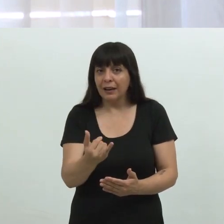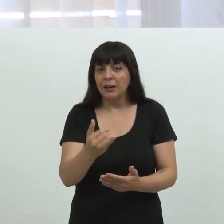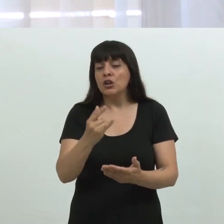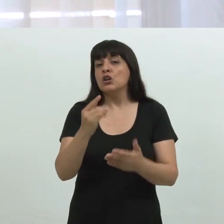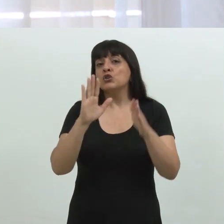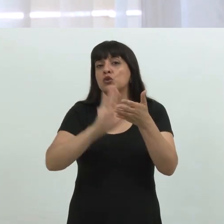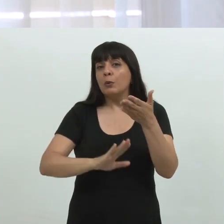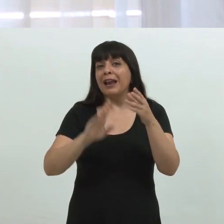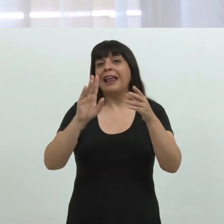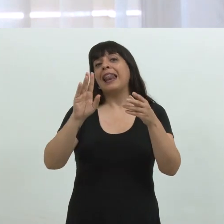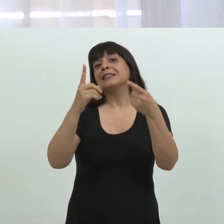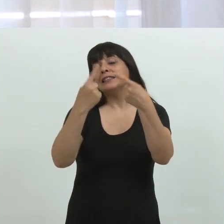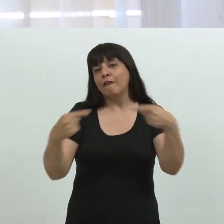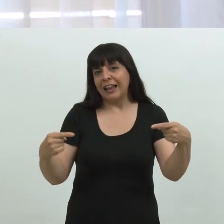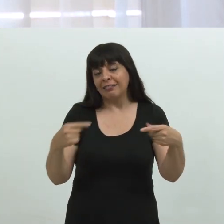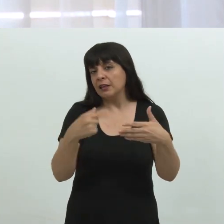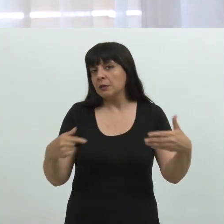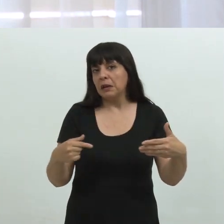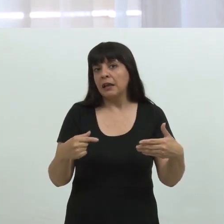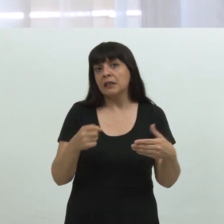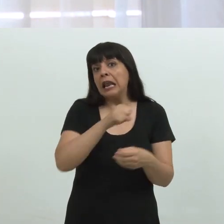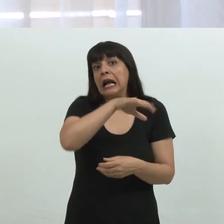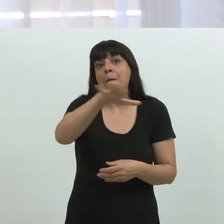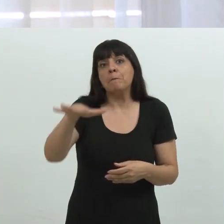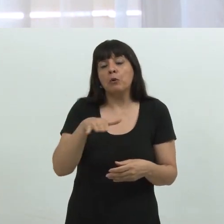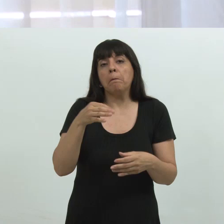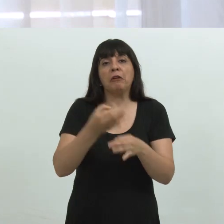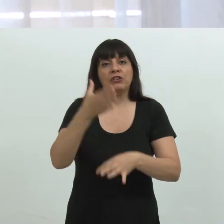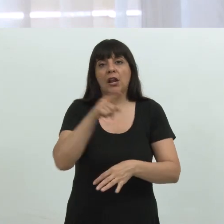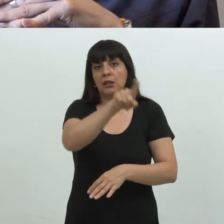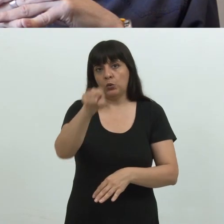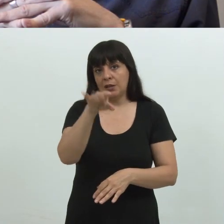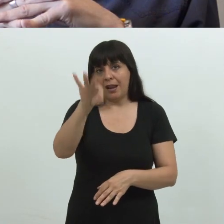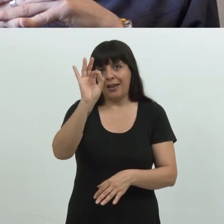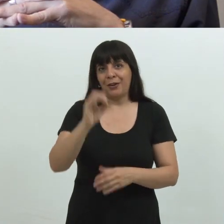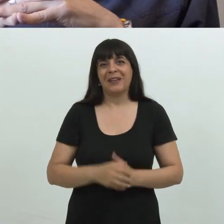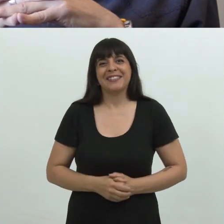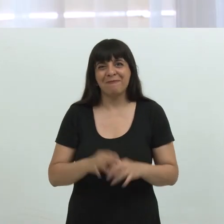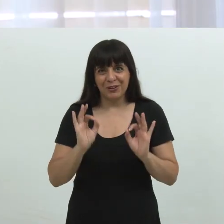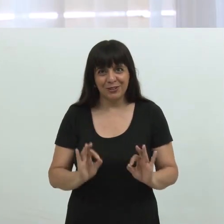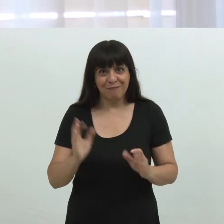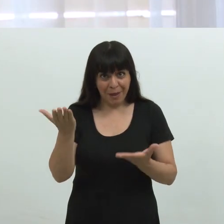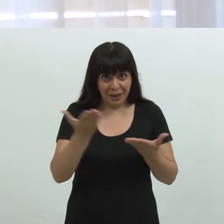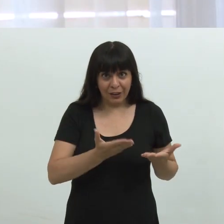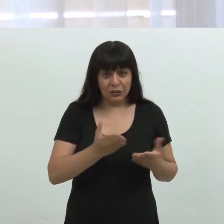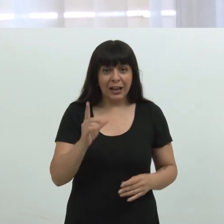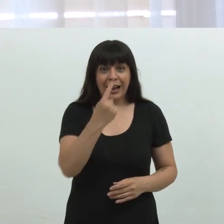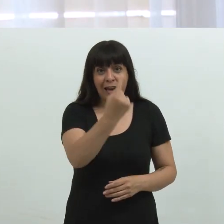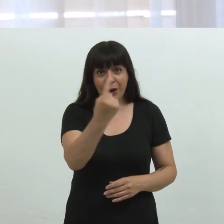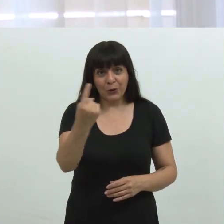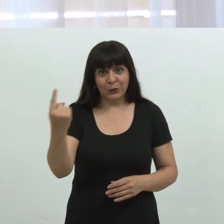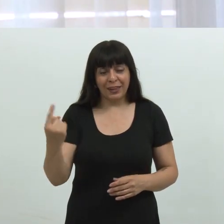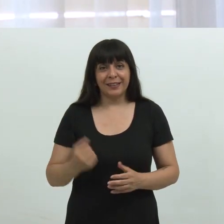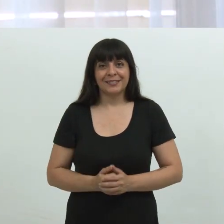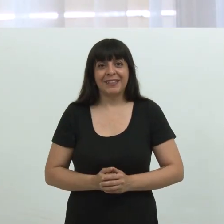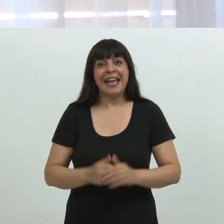diferentes disciplinas que forman parte del campo profesional que ustedes eligieron. Bueno, bienvenidos a todos